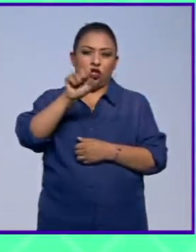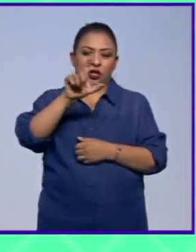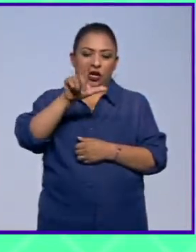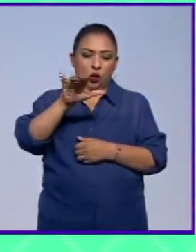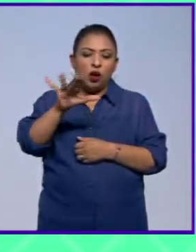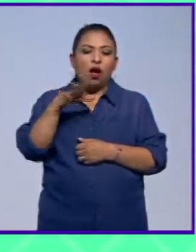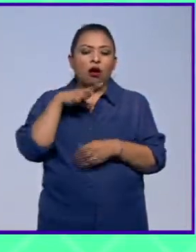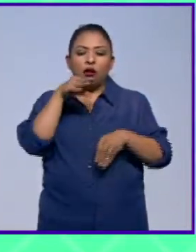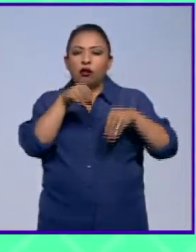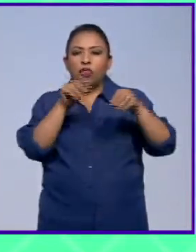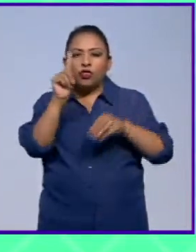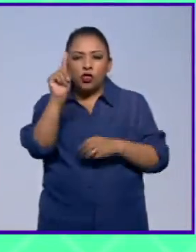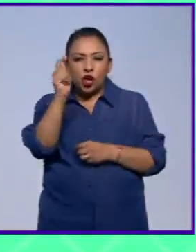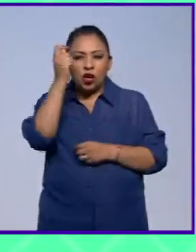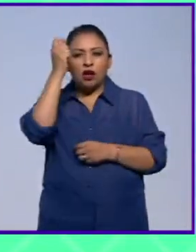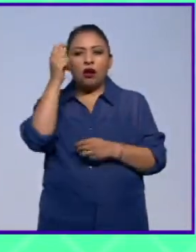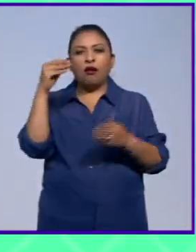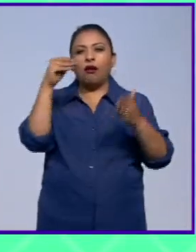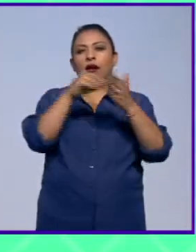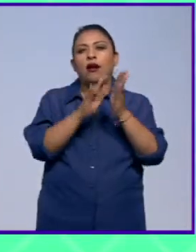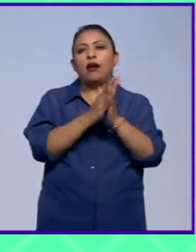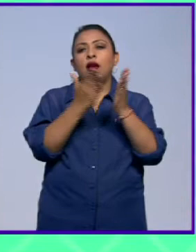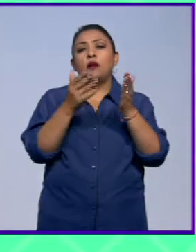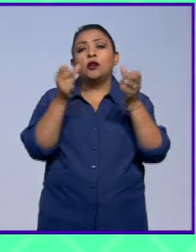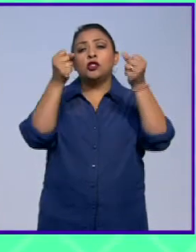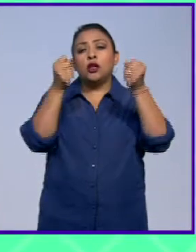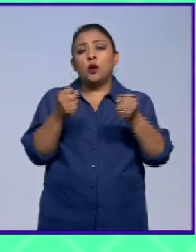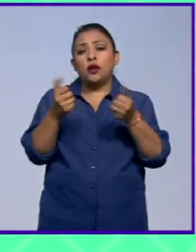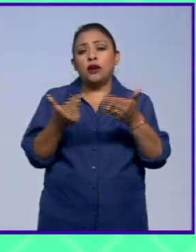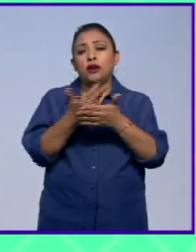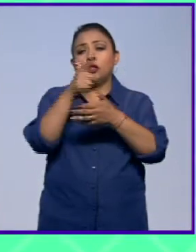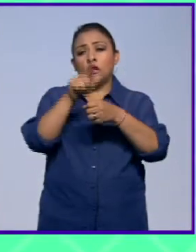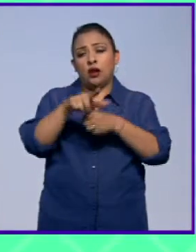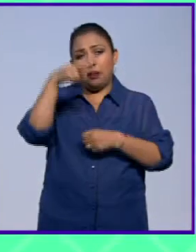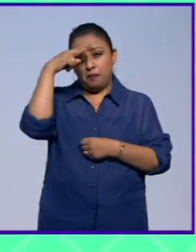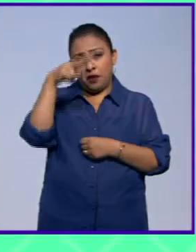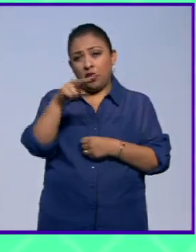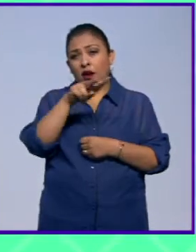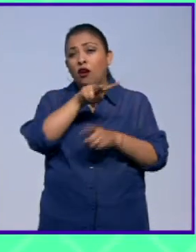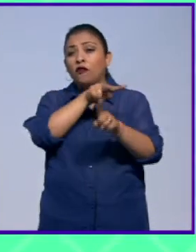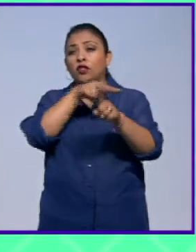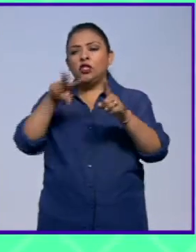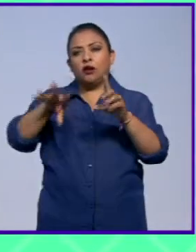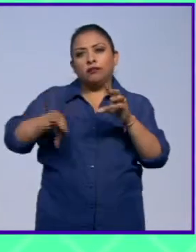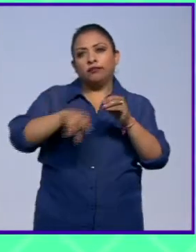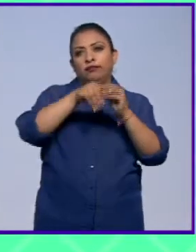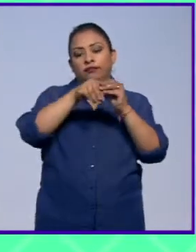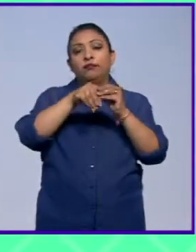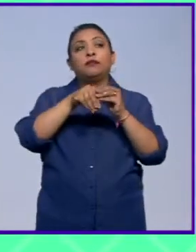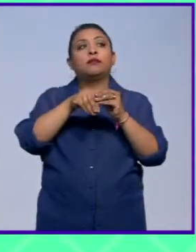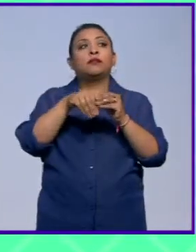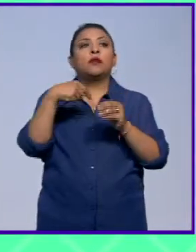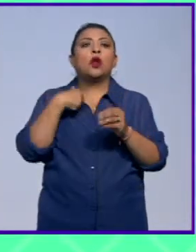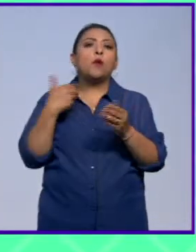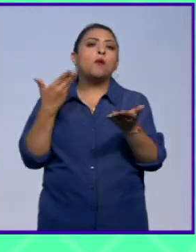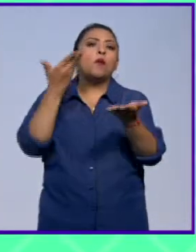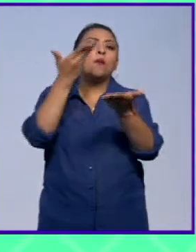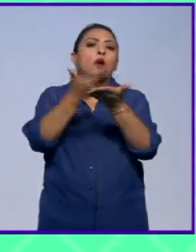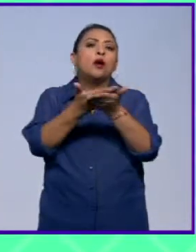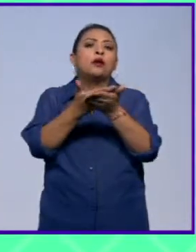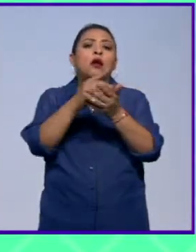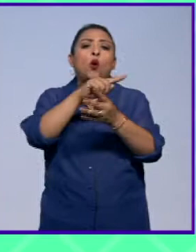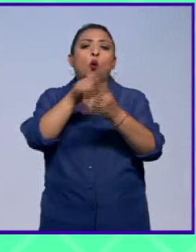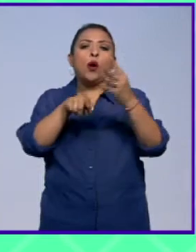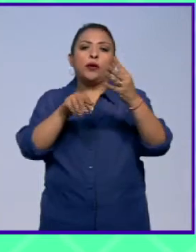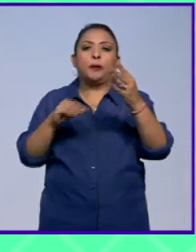un modelo teórico que presenta en el libro La Seguridad Nacional de México hacia una visión integral. Yo estoy proponiendo agregarle